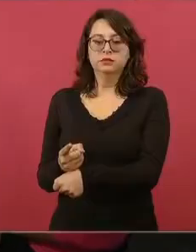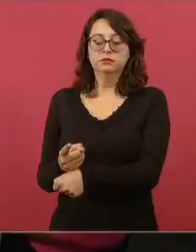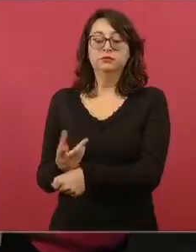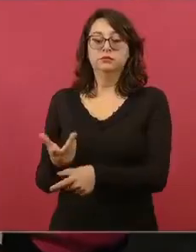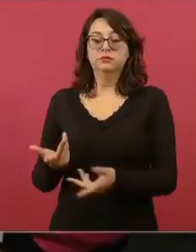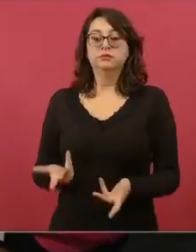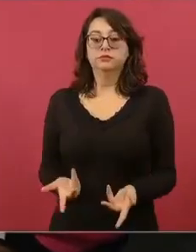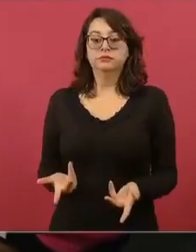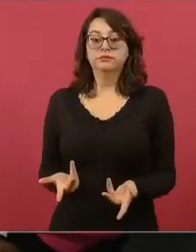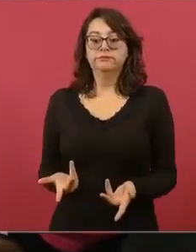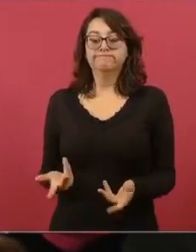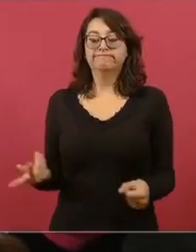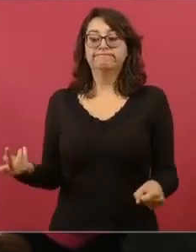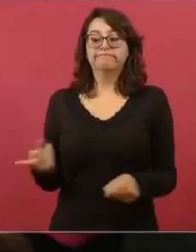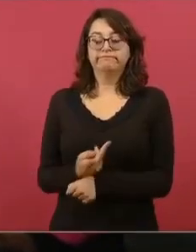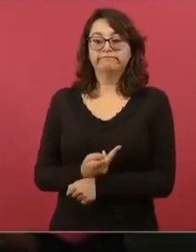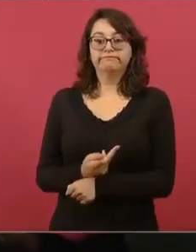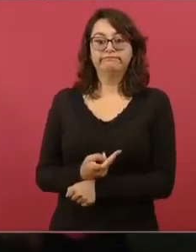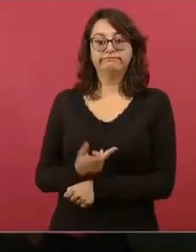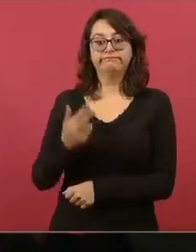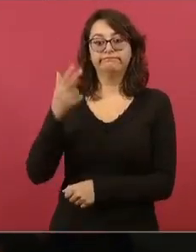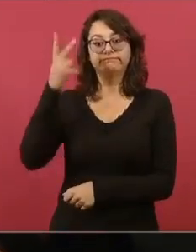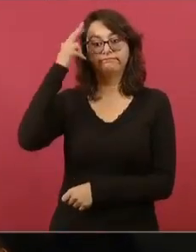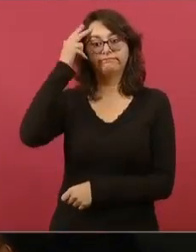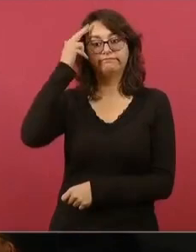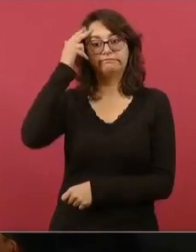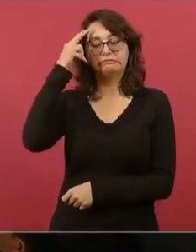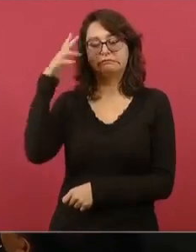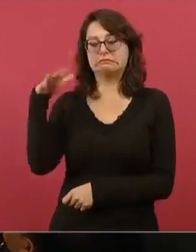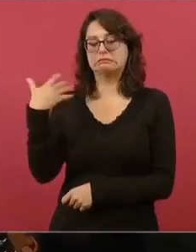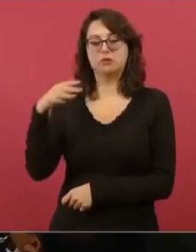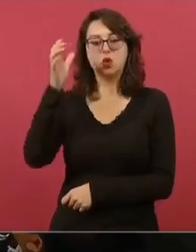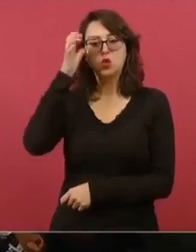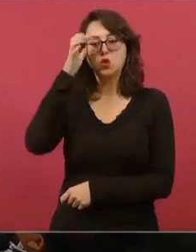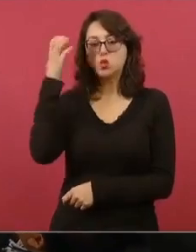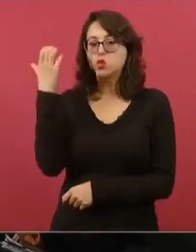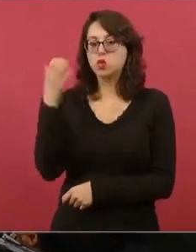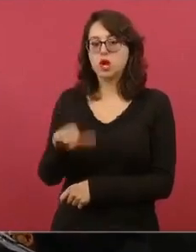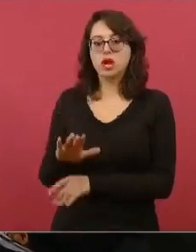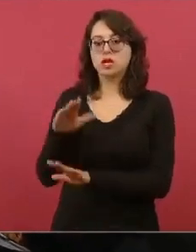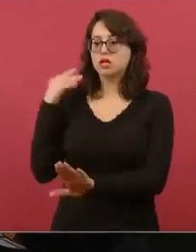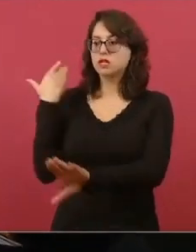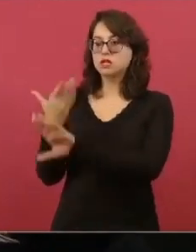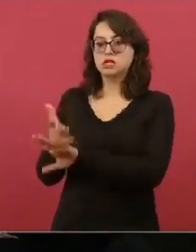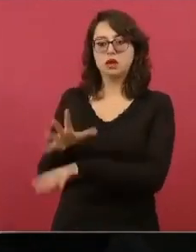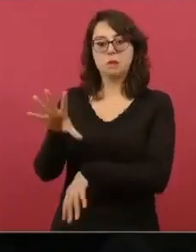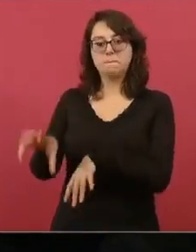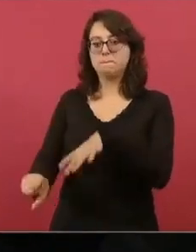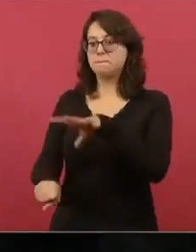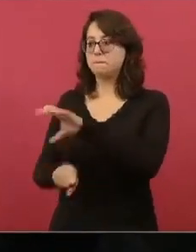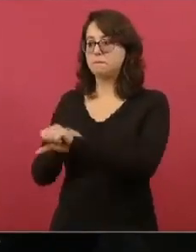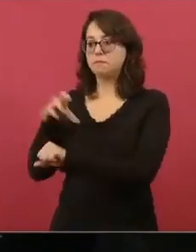era la cárcel, pero